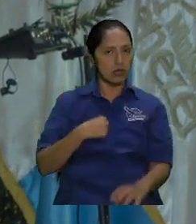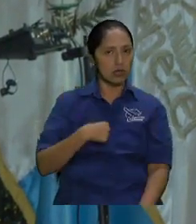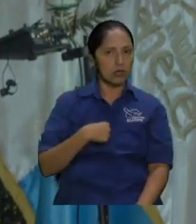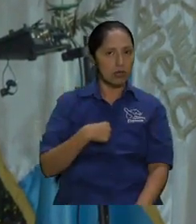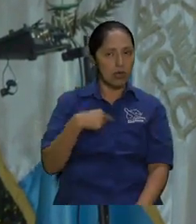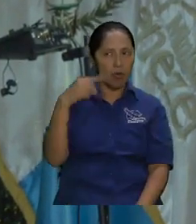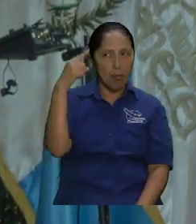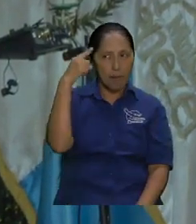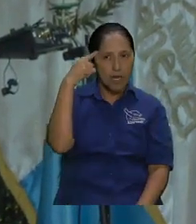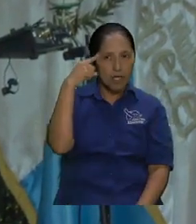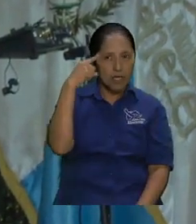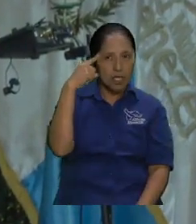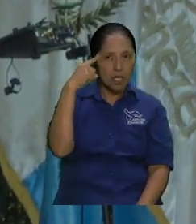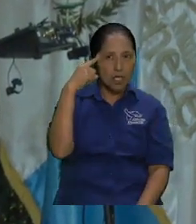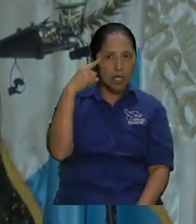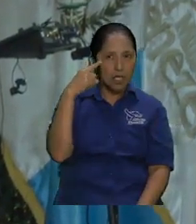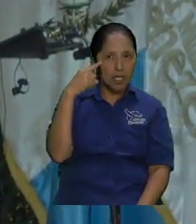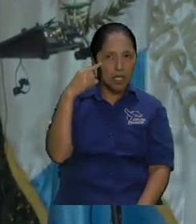ishtos no niños